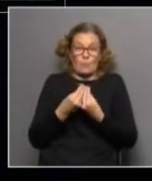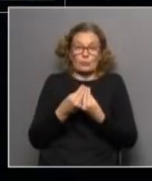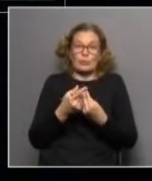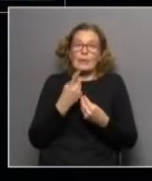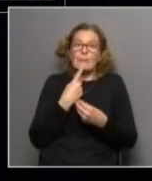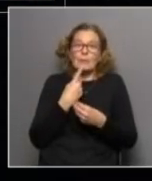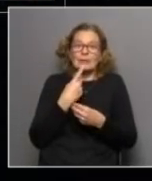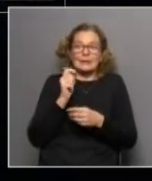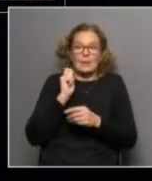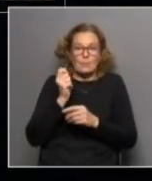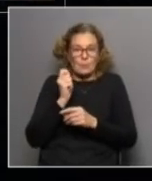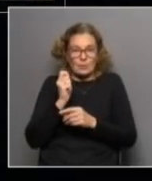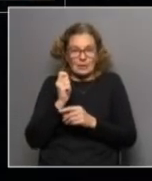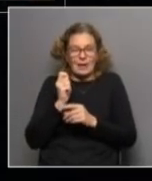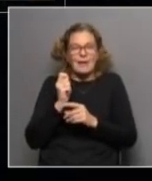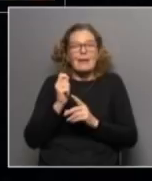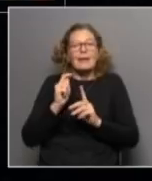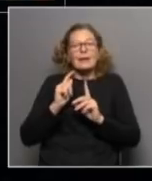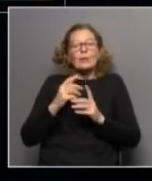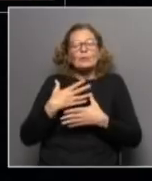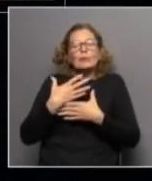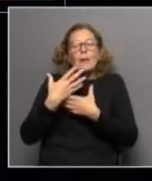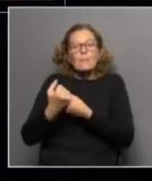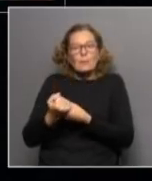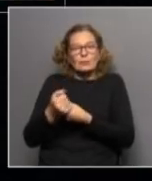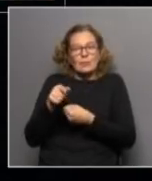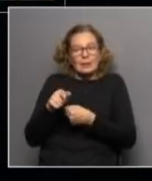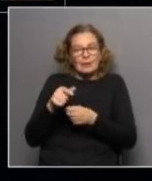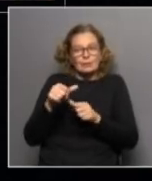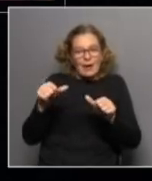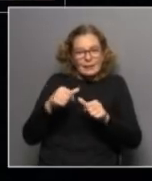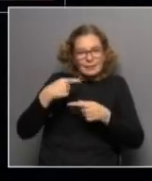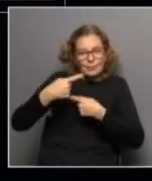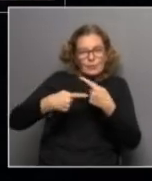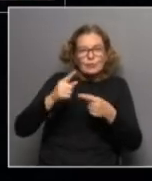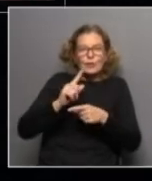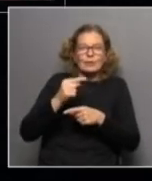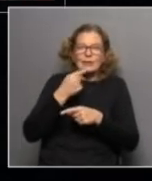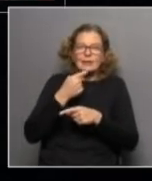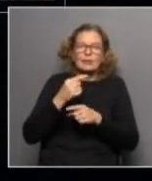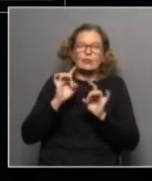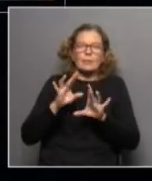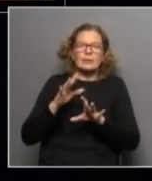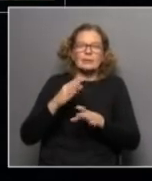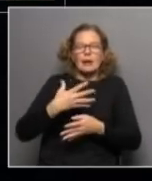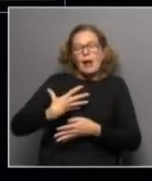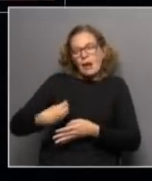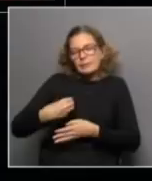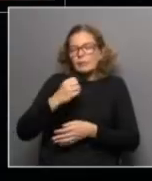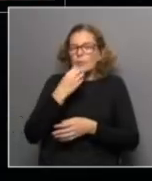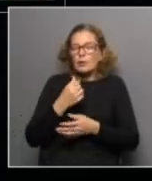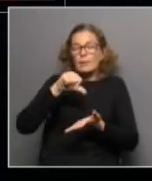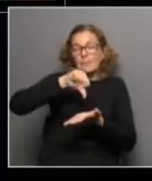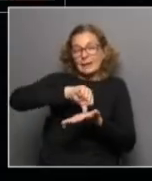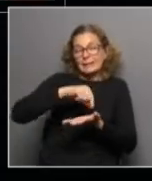políticas públicas y cuánto se aporta para que esto funcione no basta decir la lactancia es lo mejor sino que los países